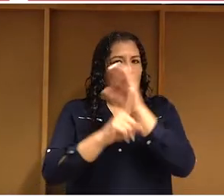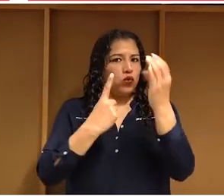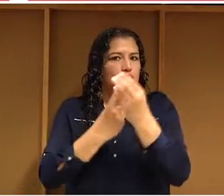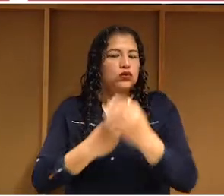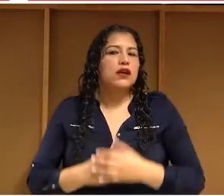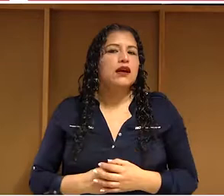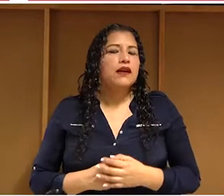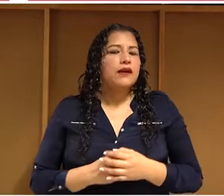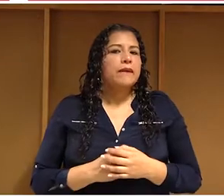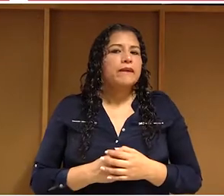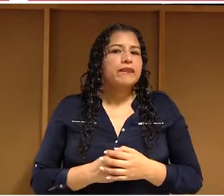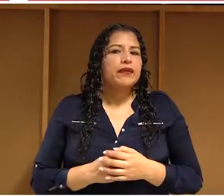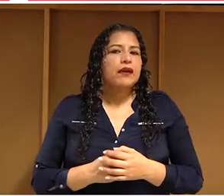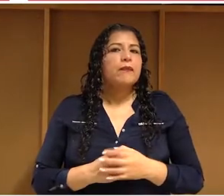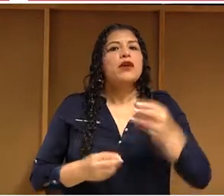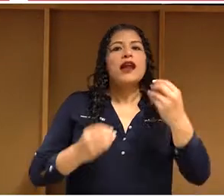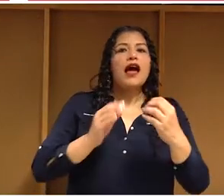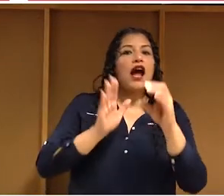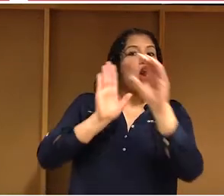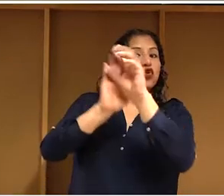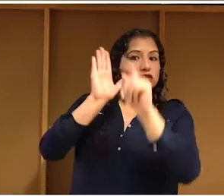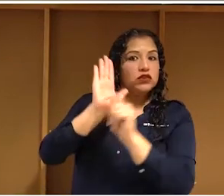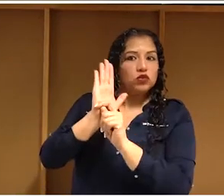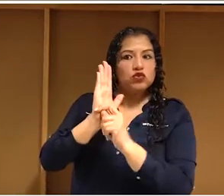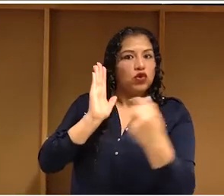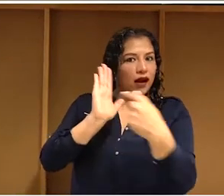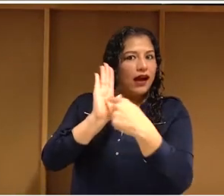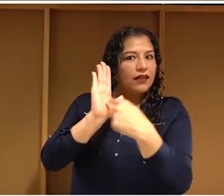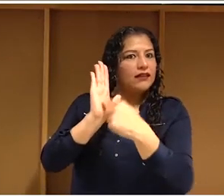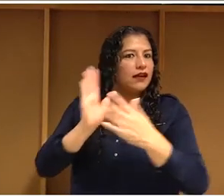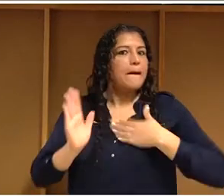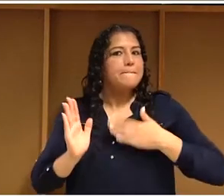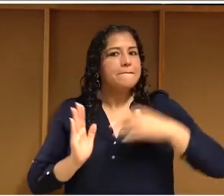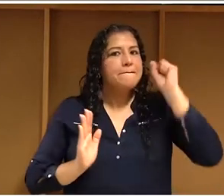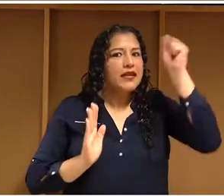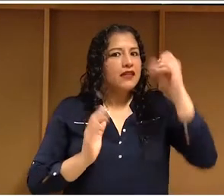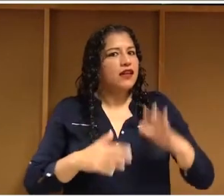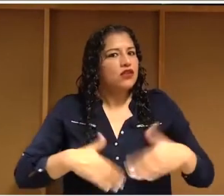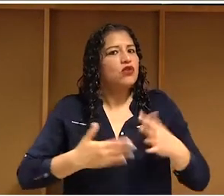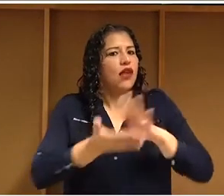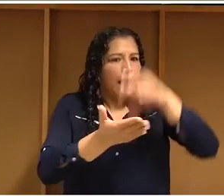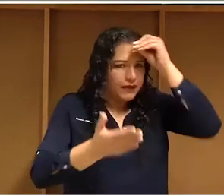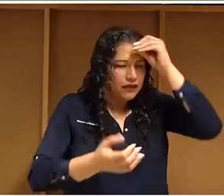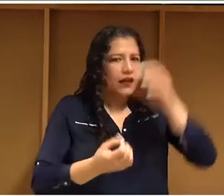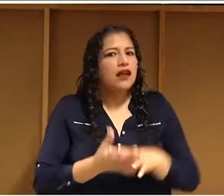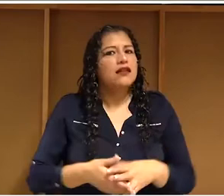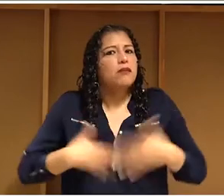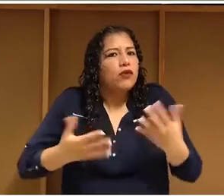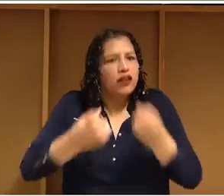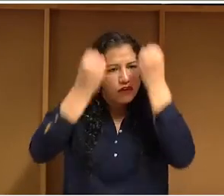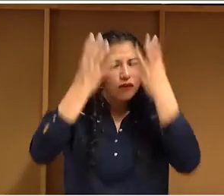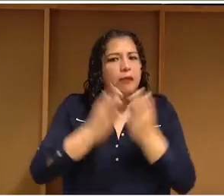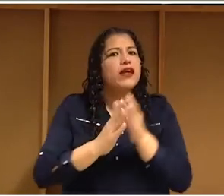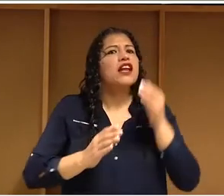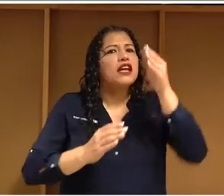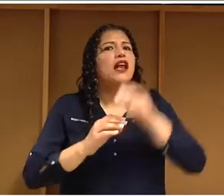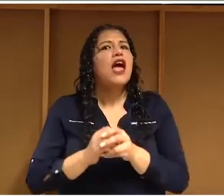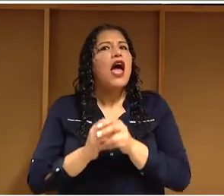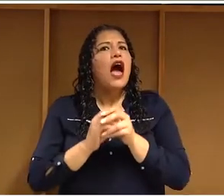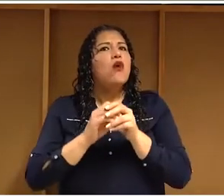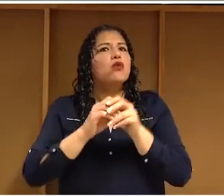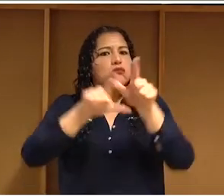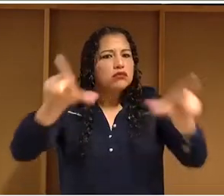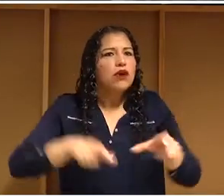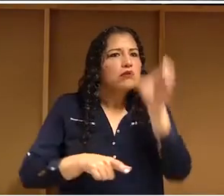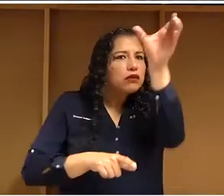existirían si es que la Constitución no hablara de acceso a la cultura y al conocimiento. No existirían, no sé, las bibliotecas. Efectivamente, por ejemplo,